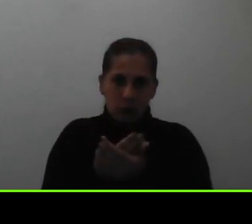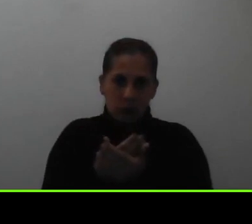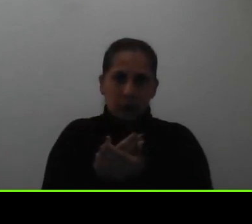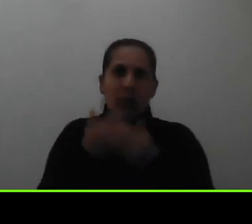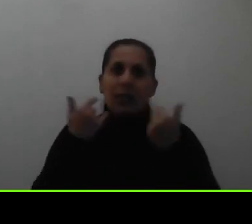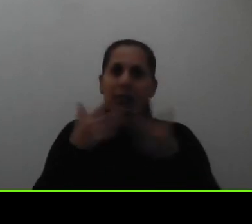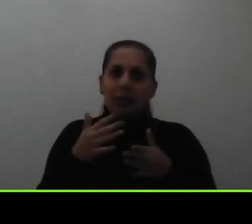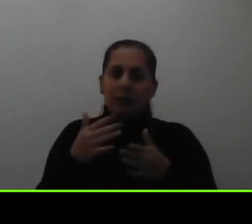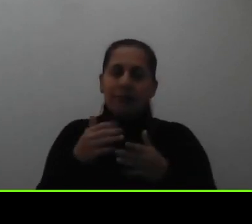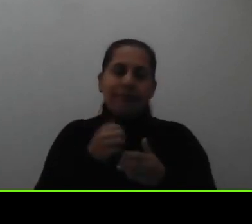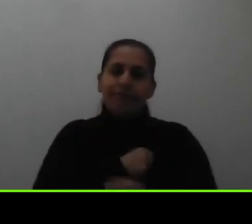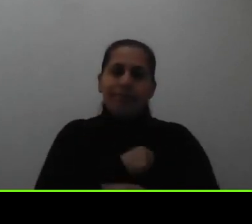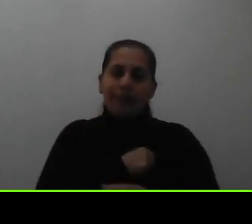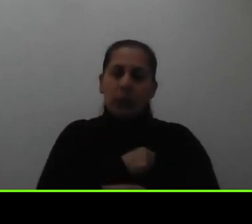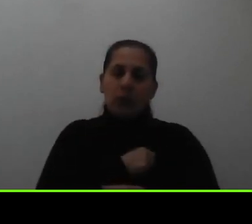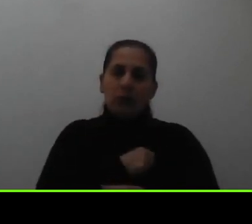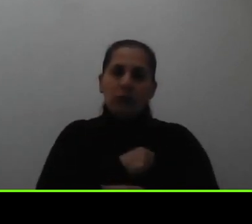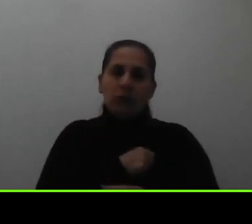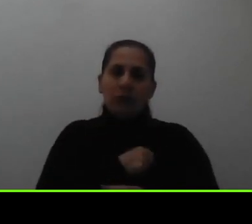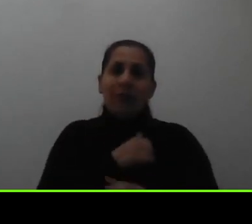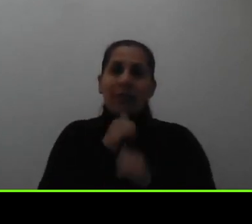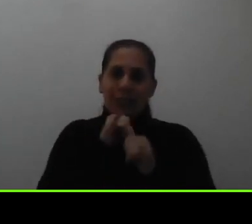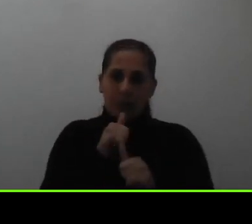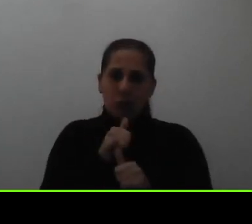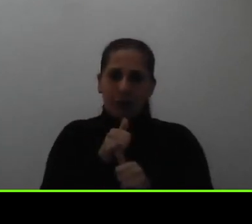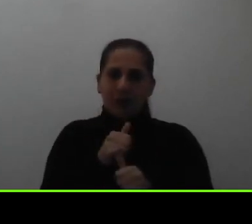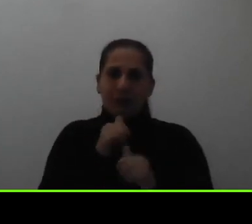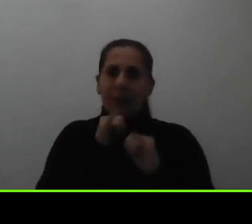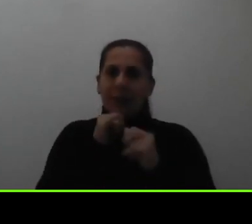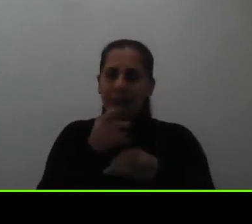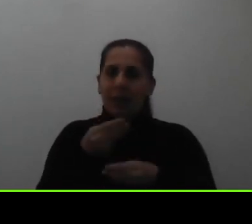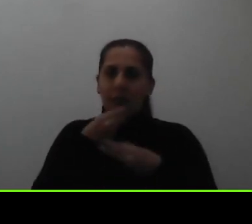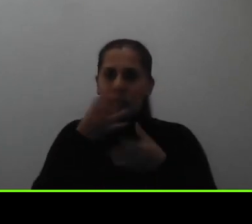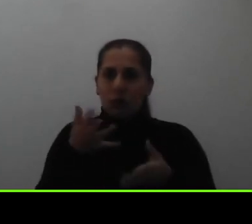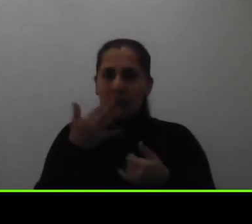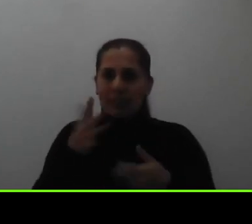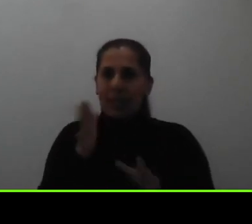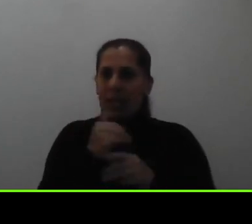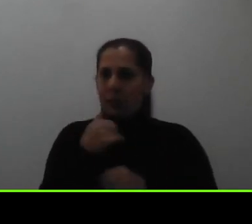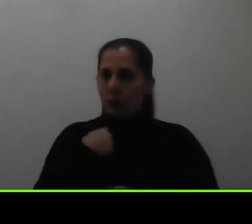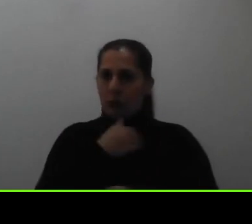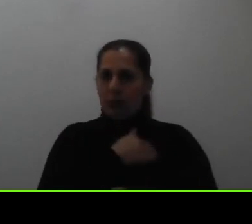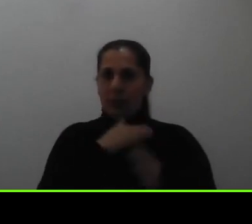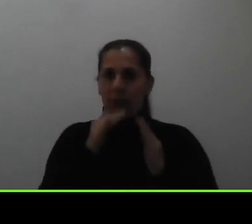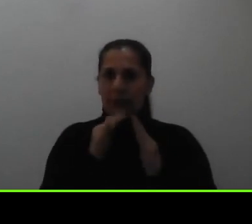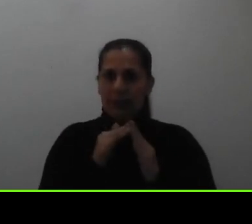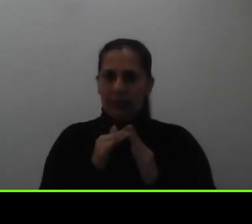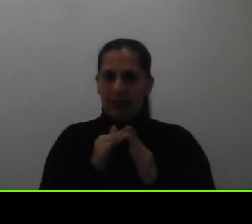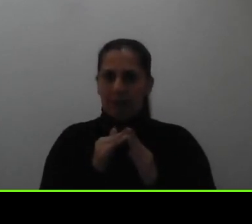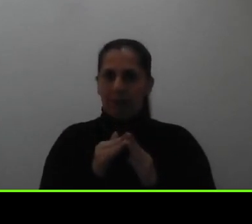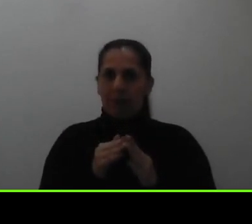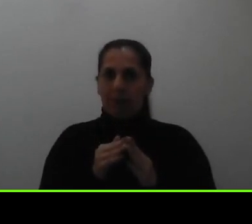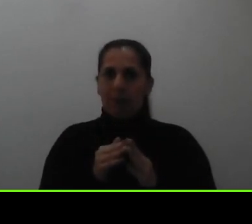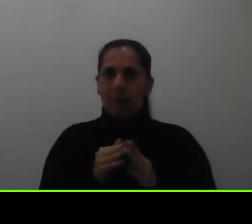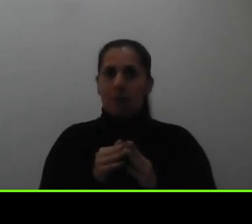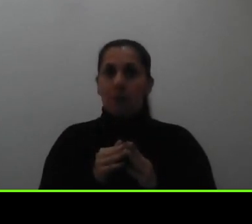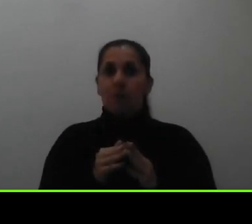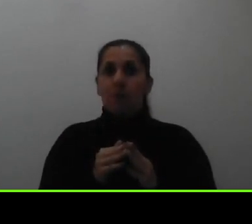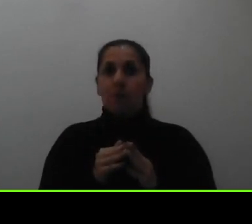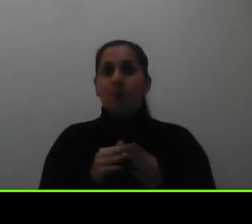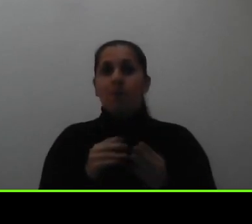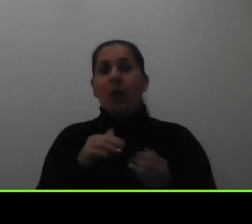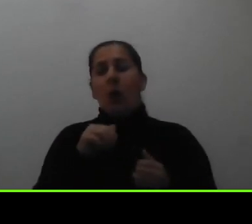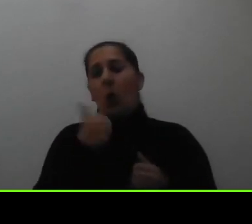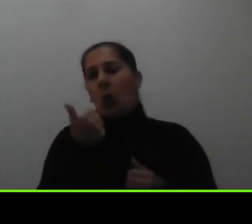entregado perdón las las declaraciones que ha entregado ante el ministerio de hacienda y la otra